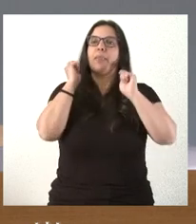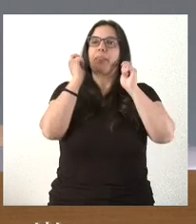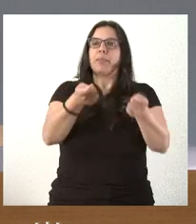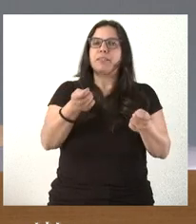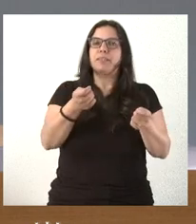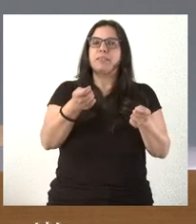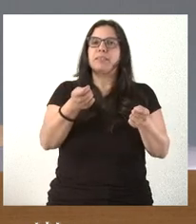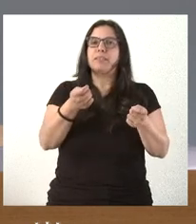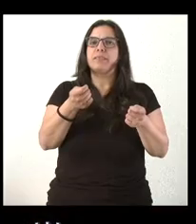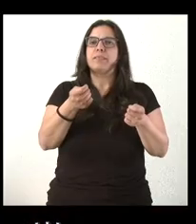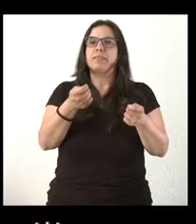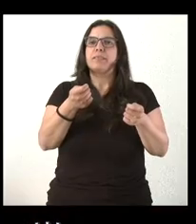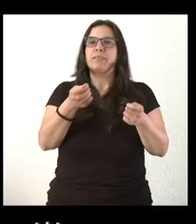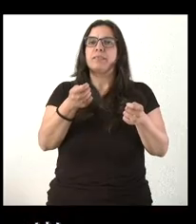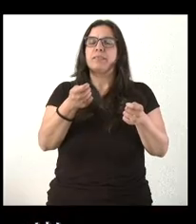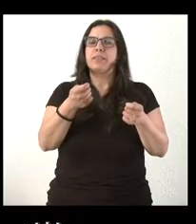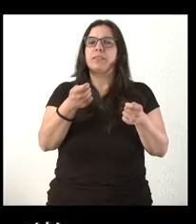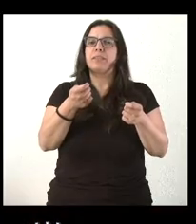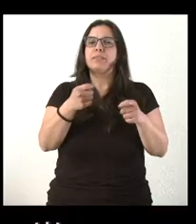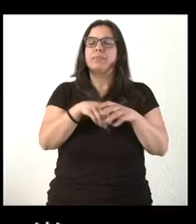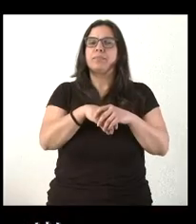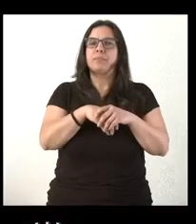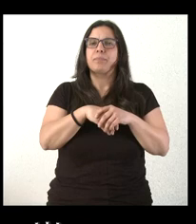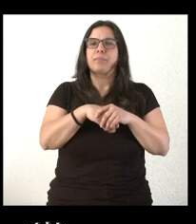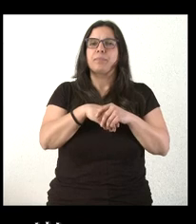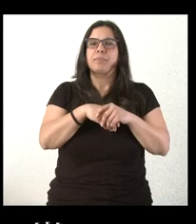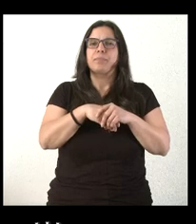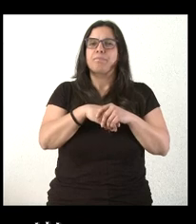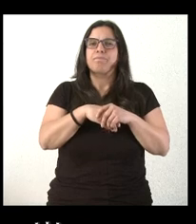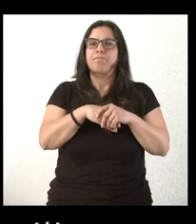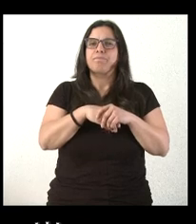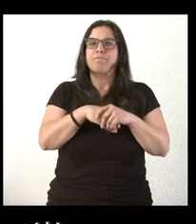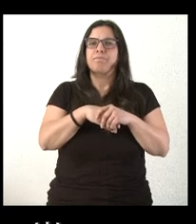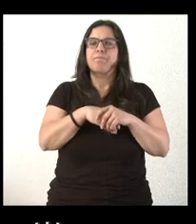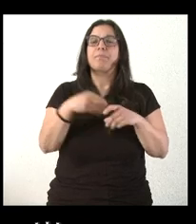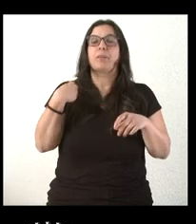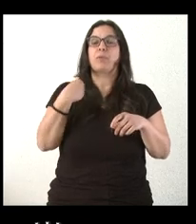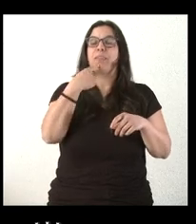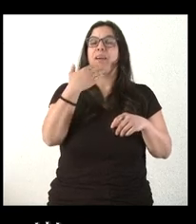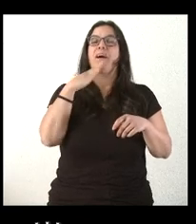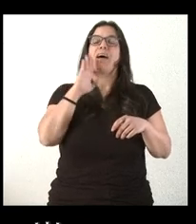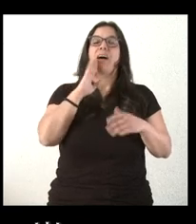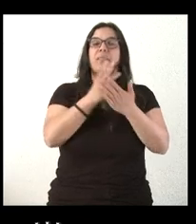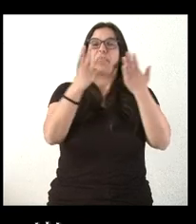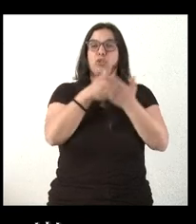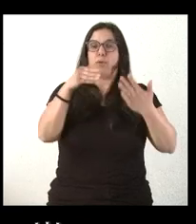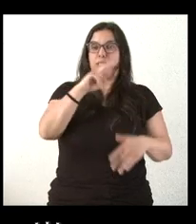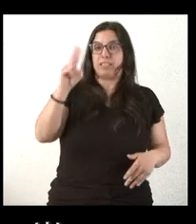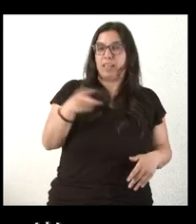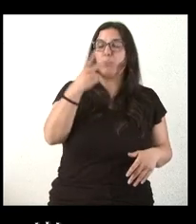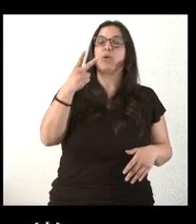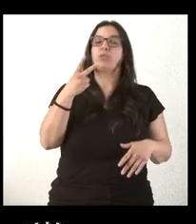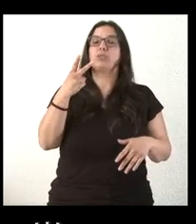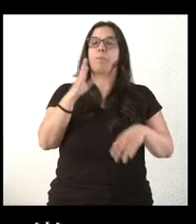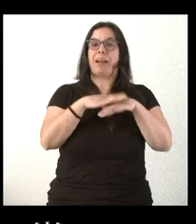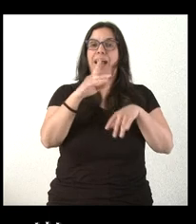del alquiler. Y luego, sobre la sequía, más allá de esos 18 millones de euros de infraestructura de regadio